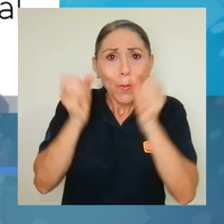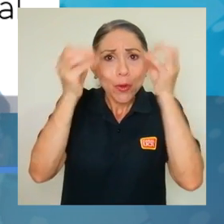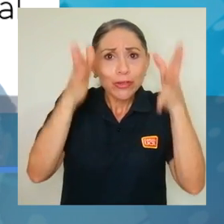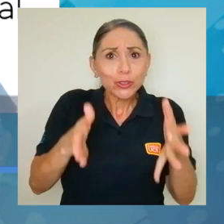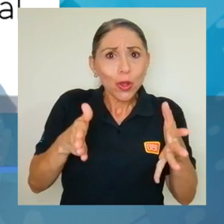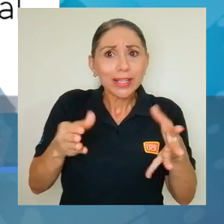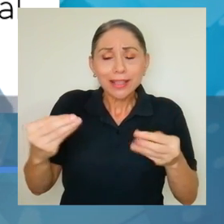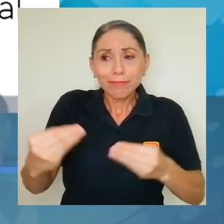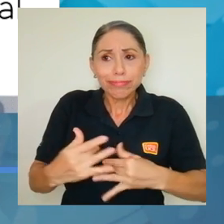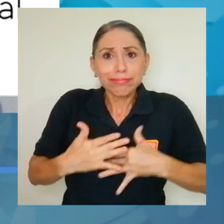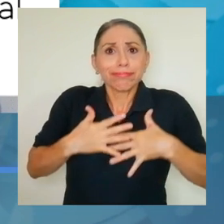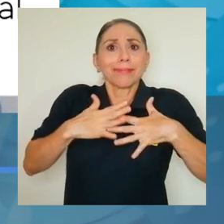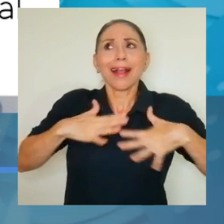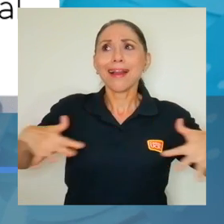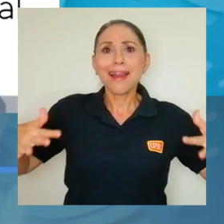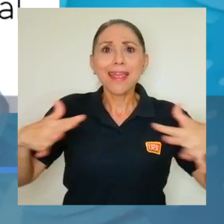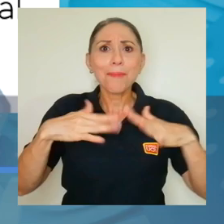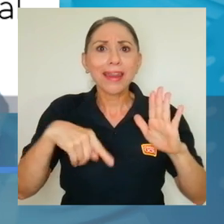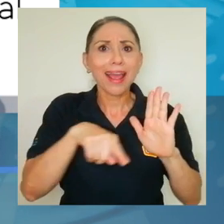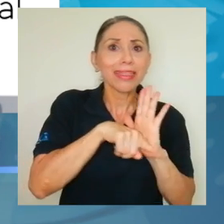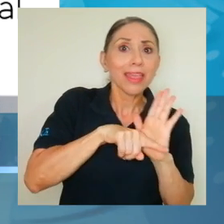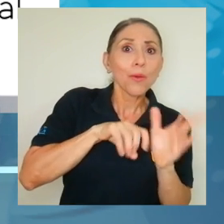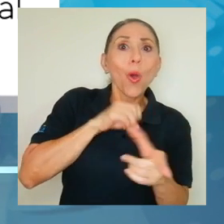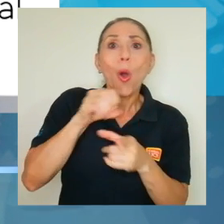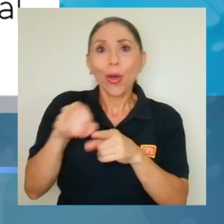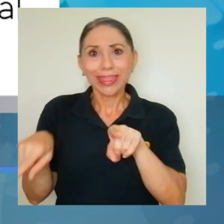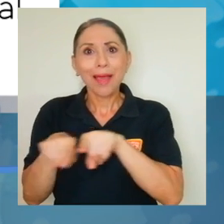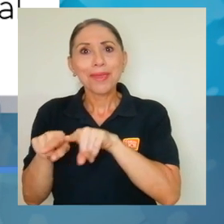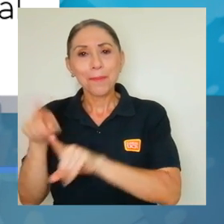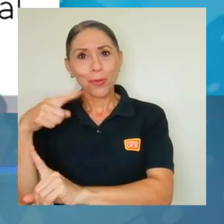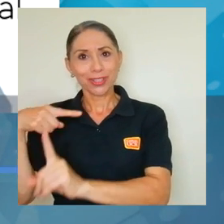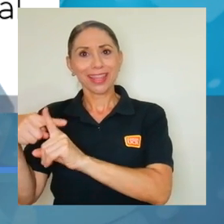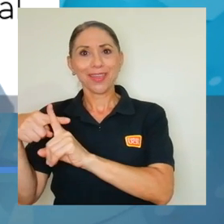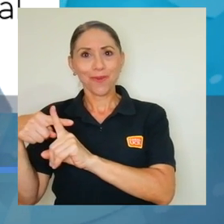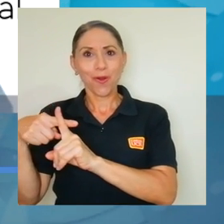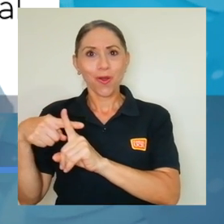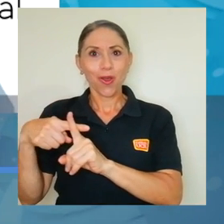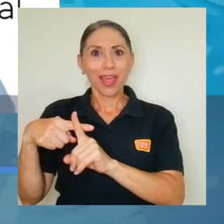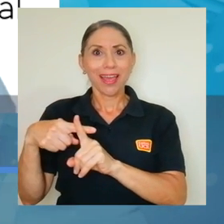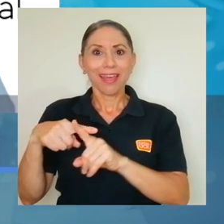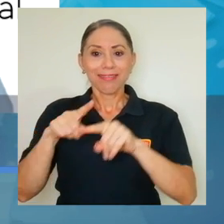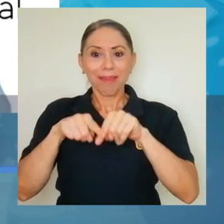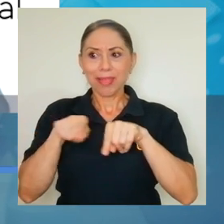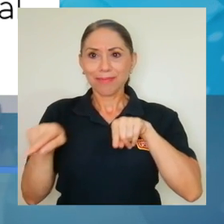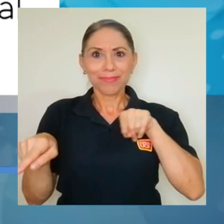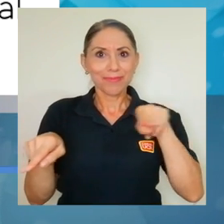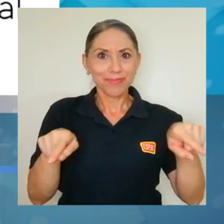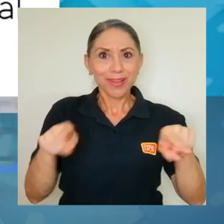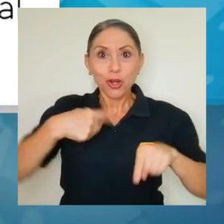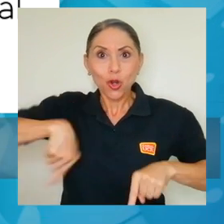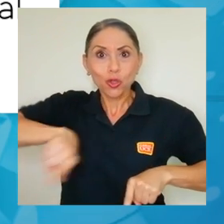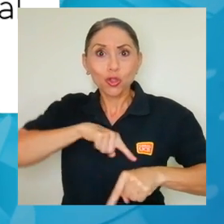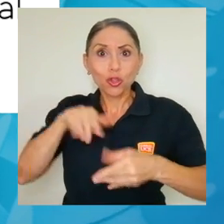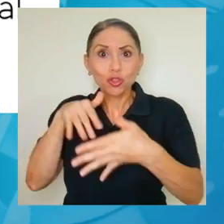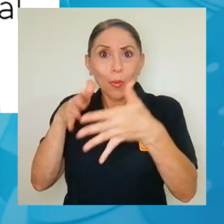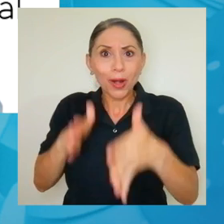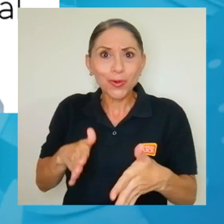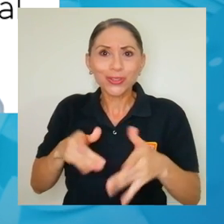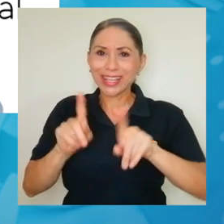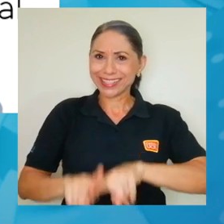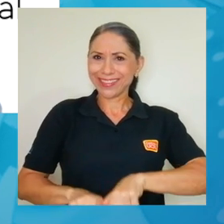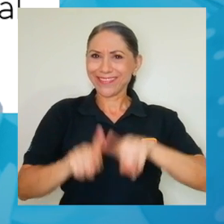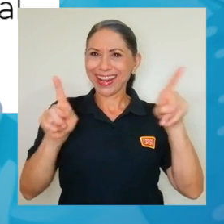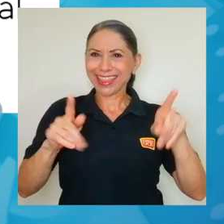y profesores que nos generan un clima positivo. Y la actitud que tenemos nosotros como alumnos cuando tenemos un clima u otro es absolutamente diferente.